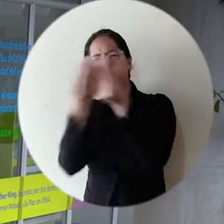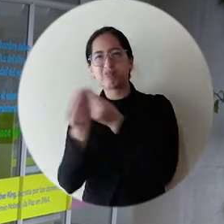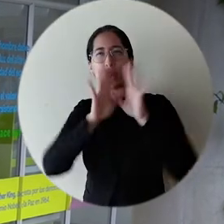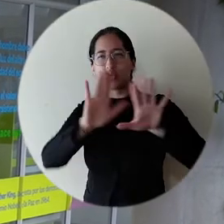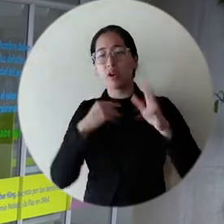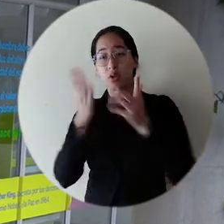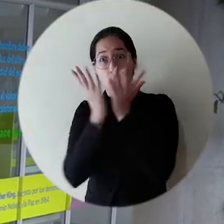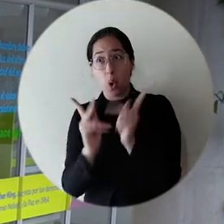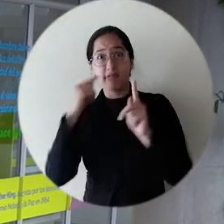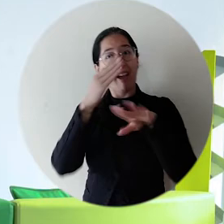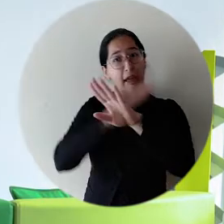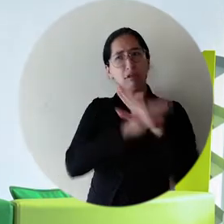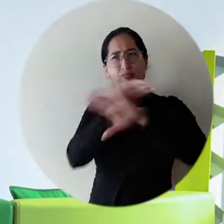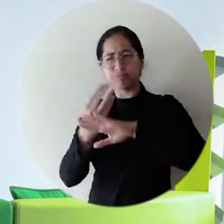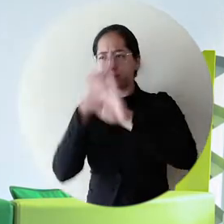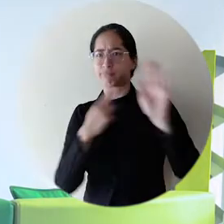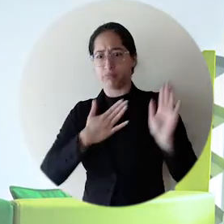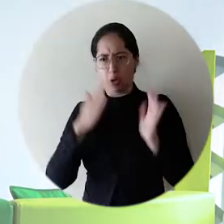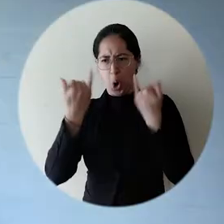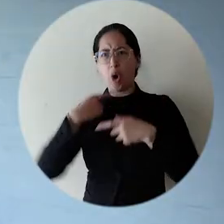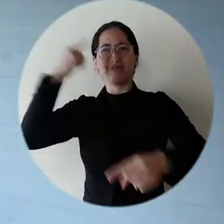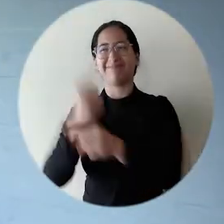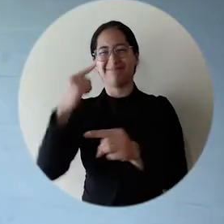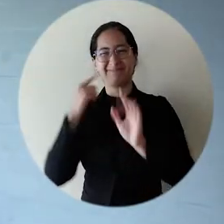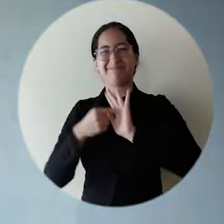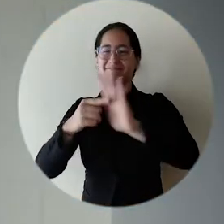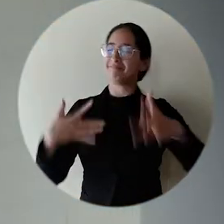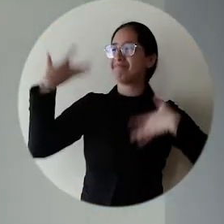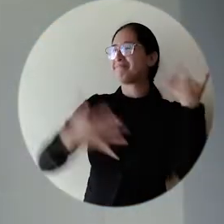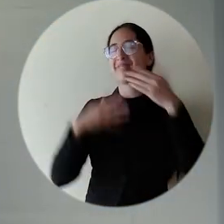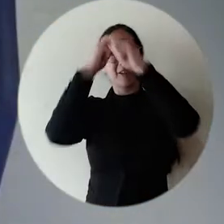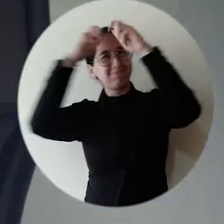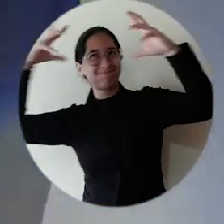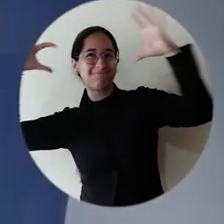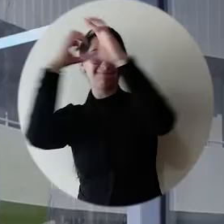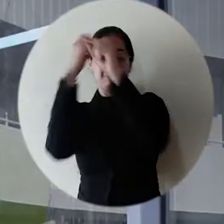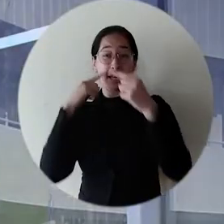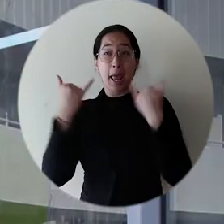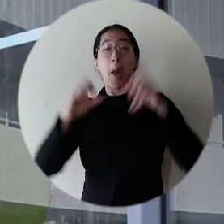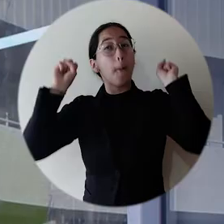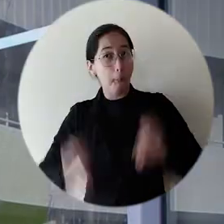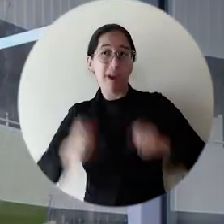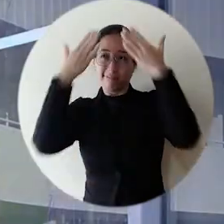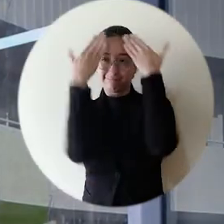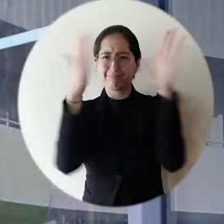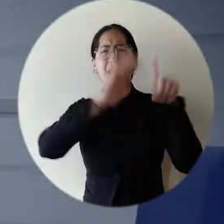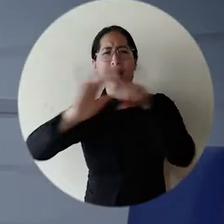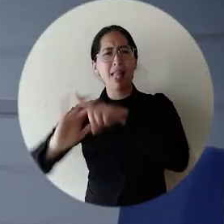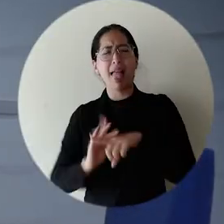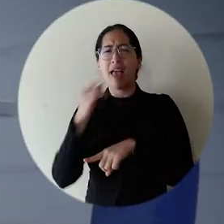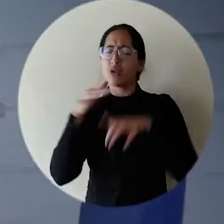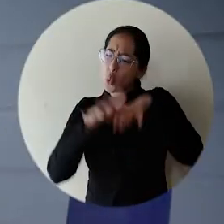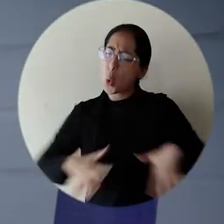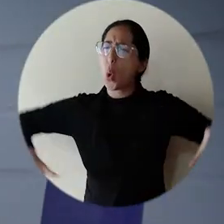que hoy es un sueño hecho realidad. Es un espacio para construir, es un espacio para soñar, es un espacio para divertirse, para hacer posible la democracia,